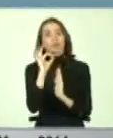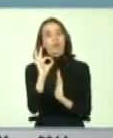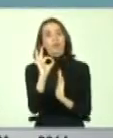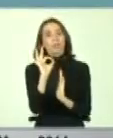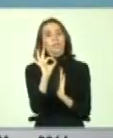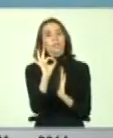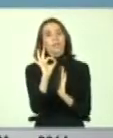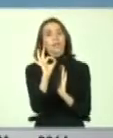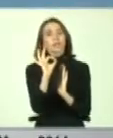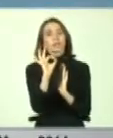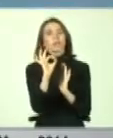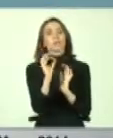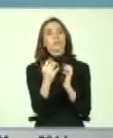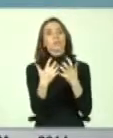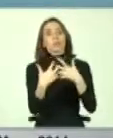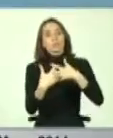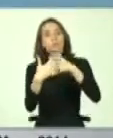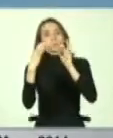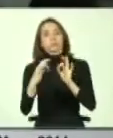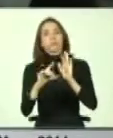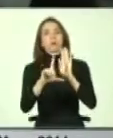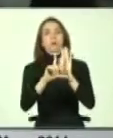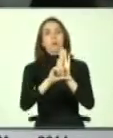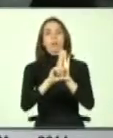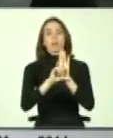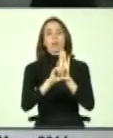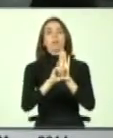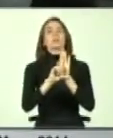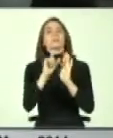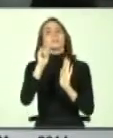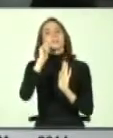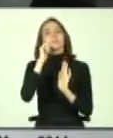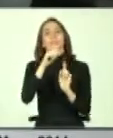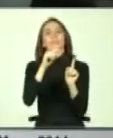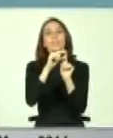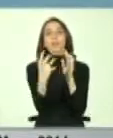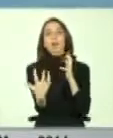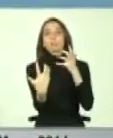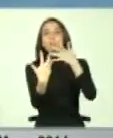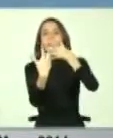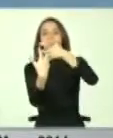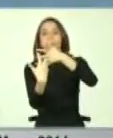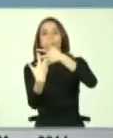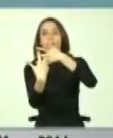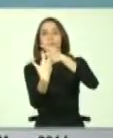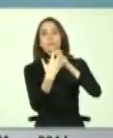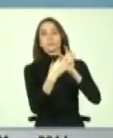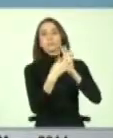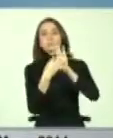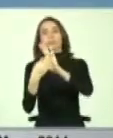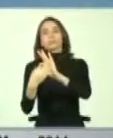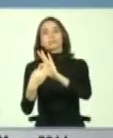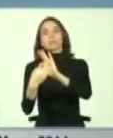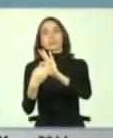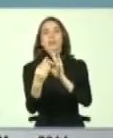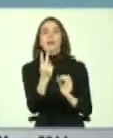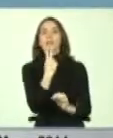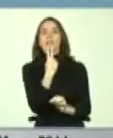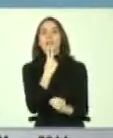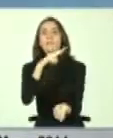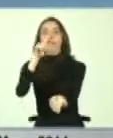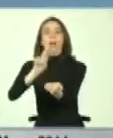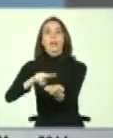ajustada legislación y cuando digo ajustada, digo que tenga consonancia con la vida